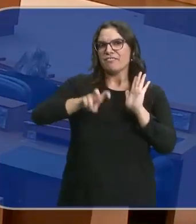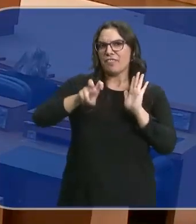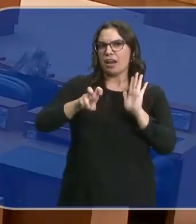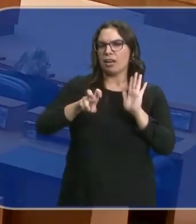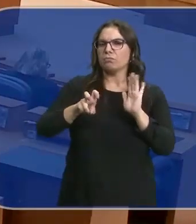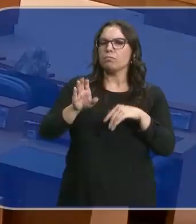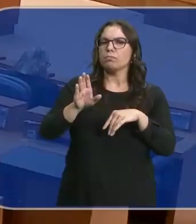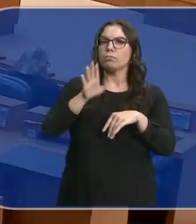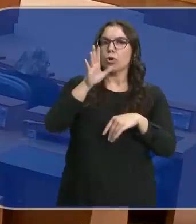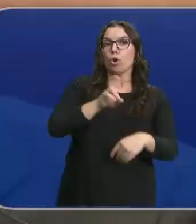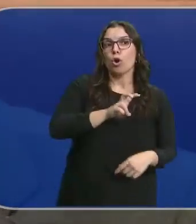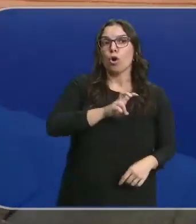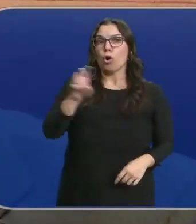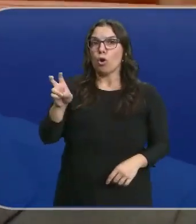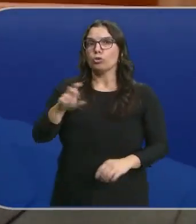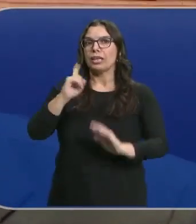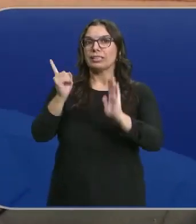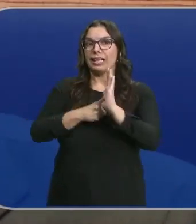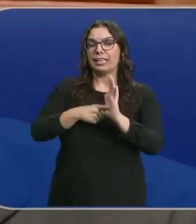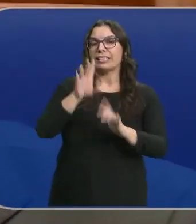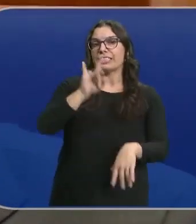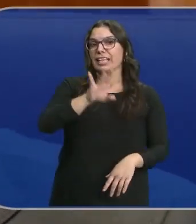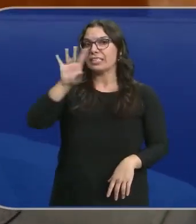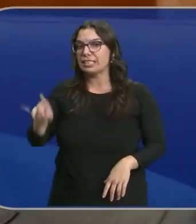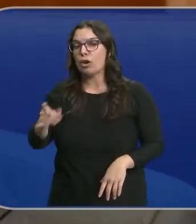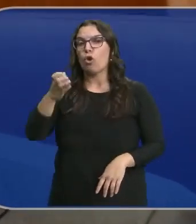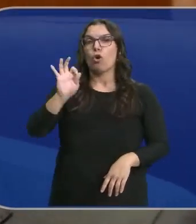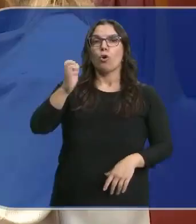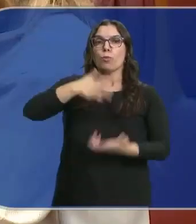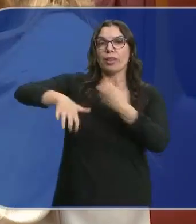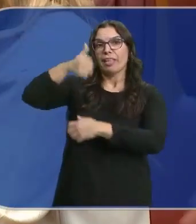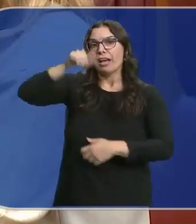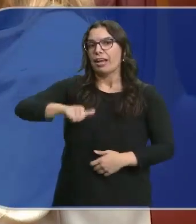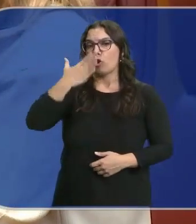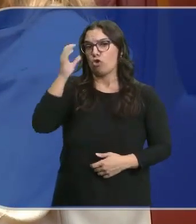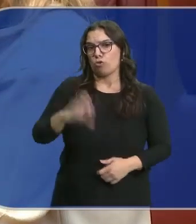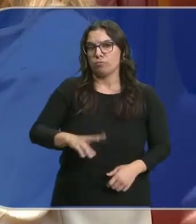útil frente a las que llama ineficaces leyes del sí es sí y de violencia de género.